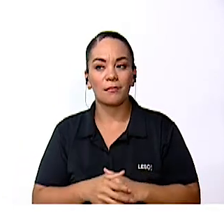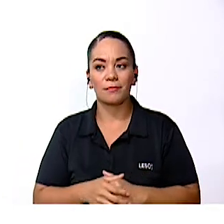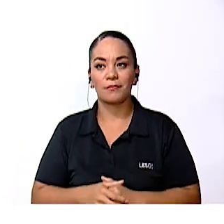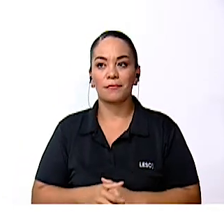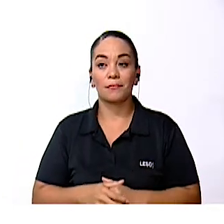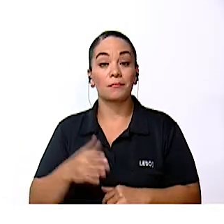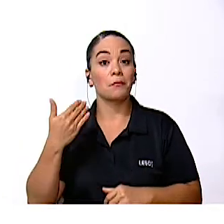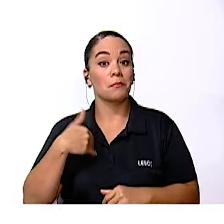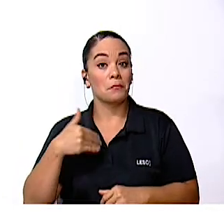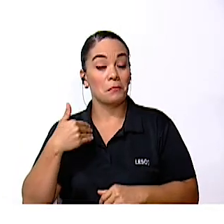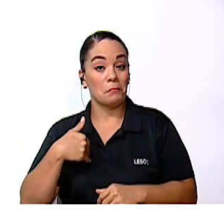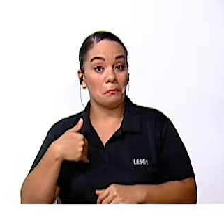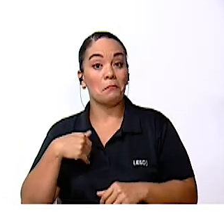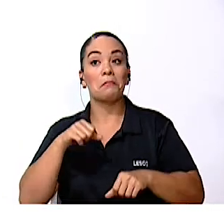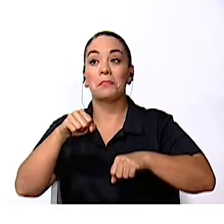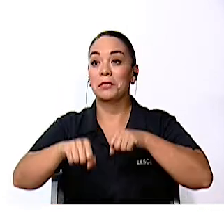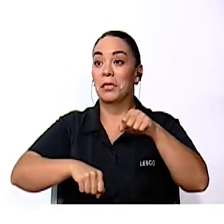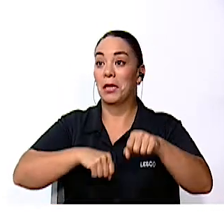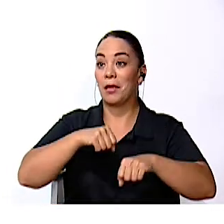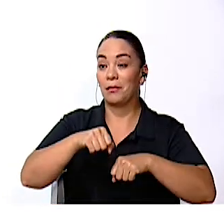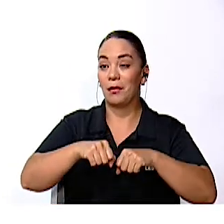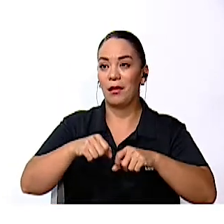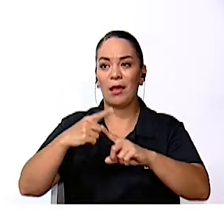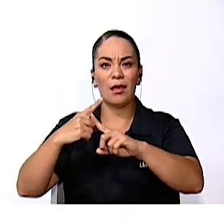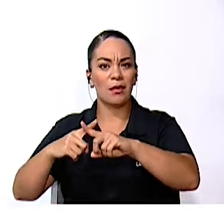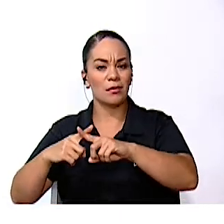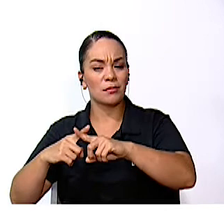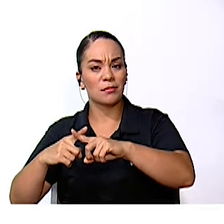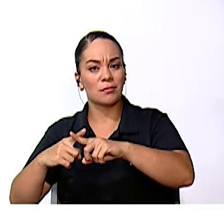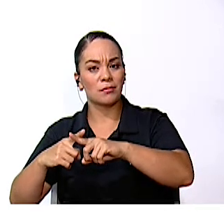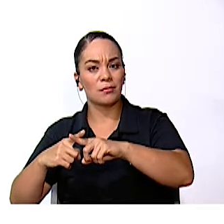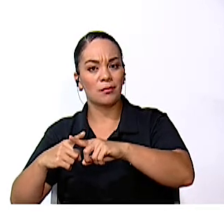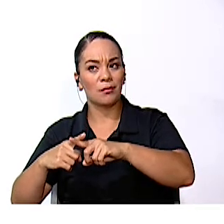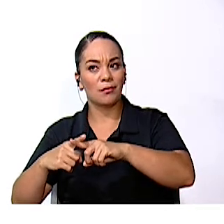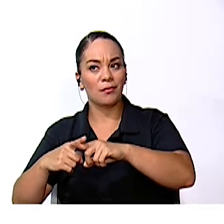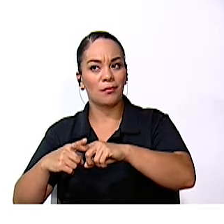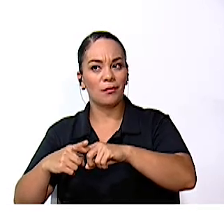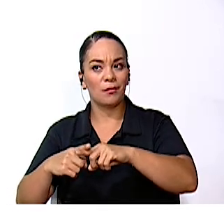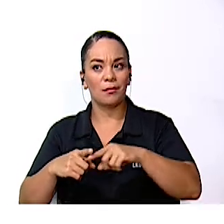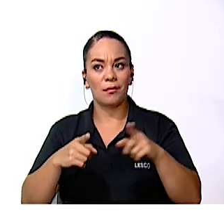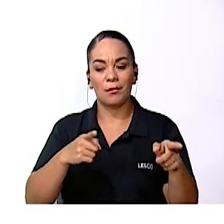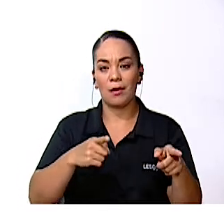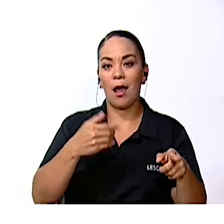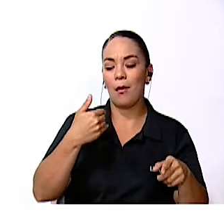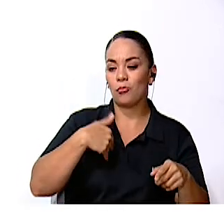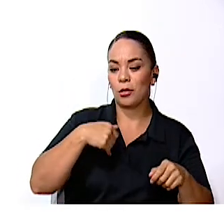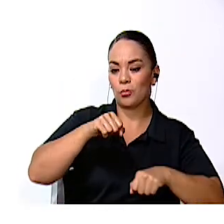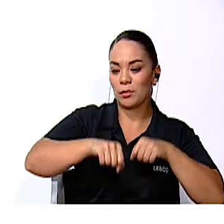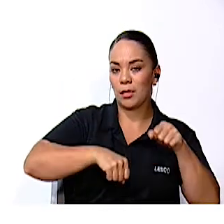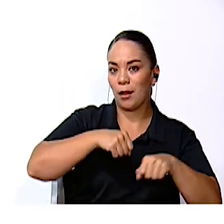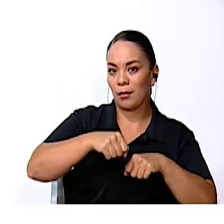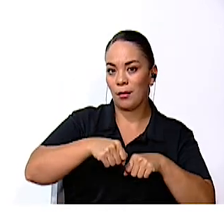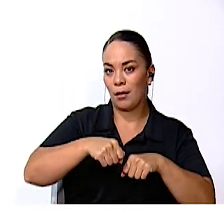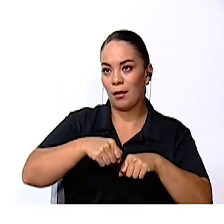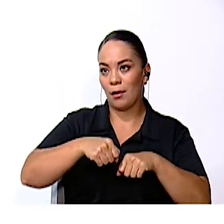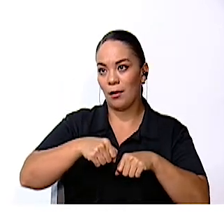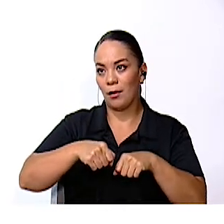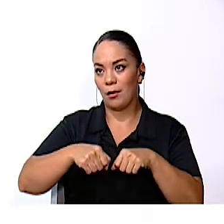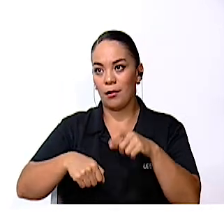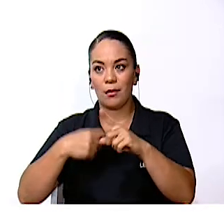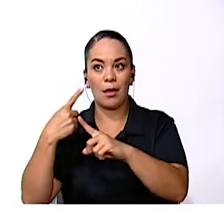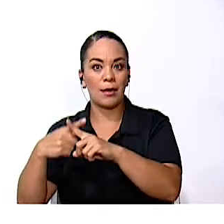Muchacho en bicicleta Y una X Ahora tú Muchacho en bicicleta Y una